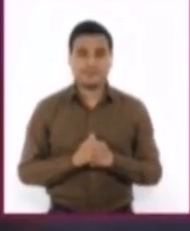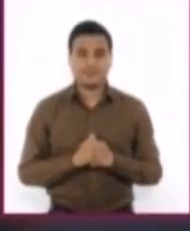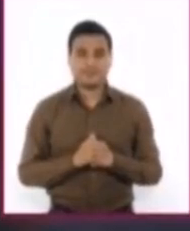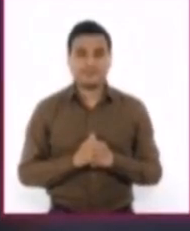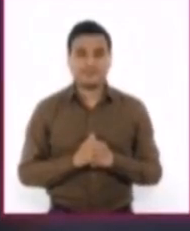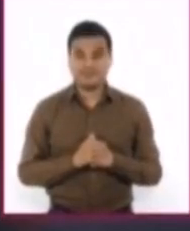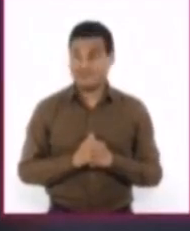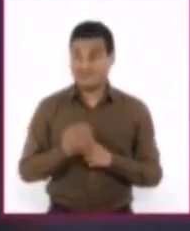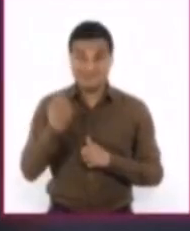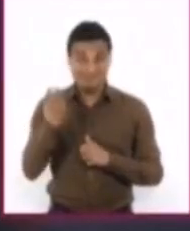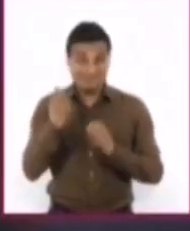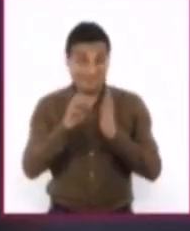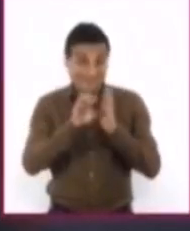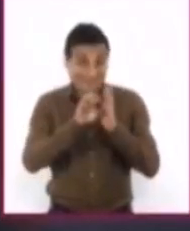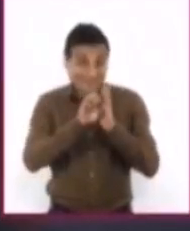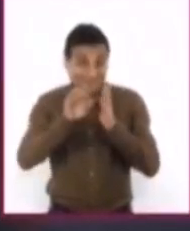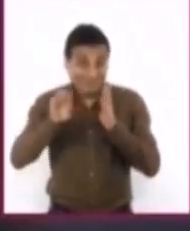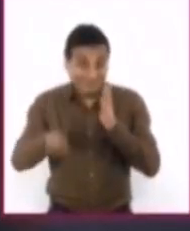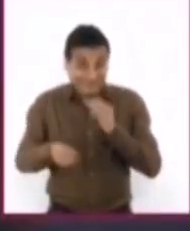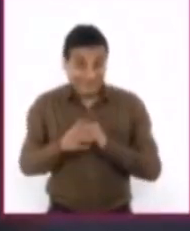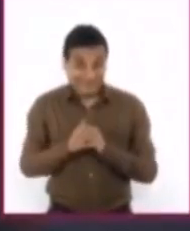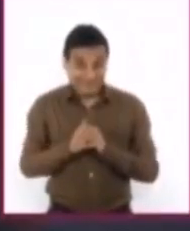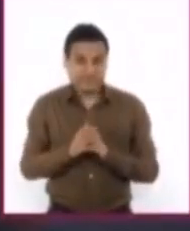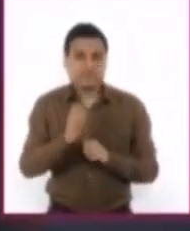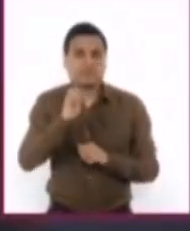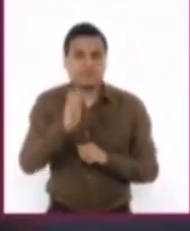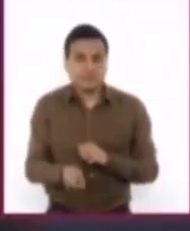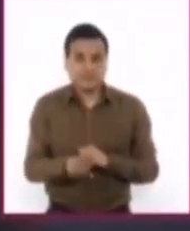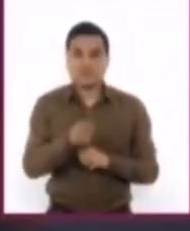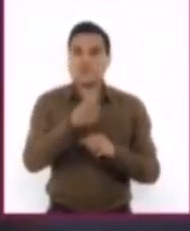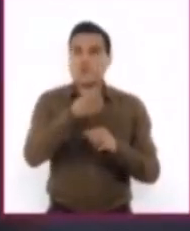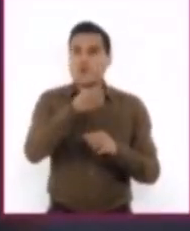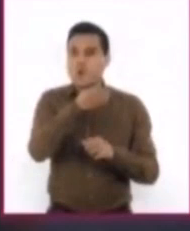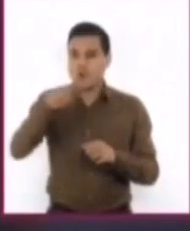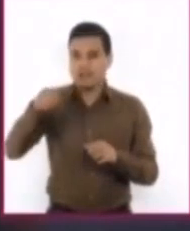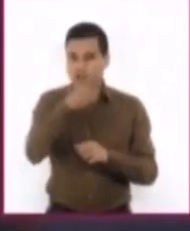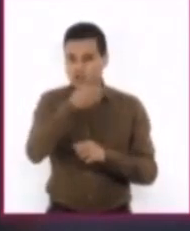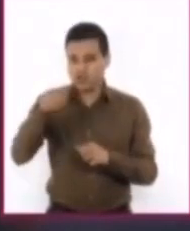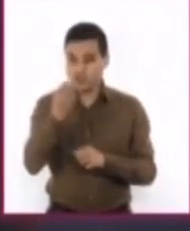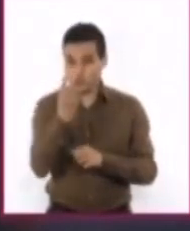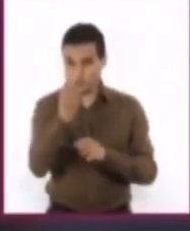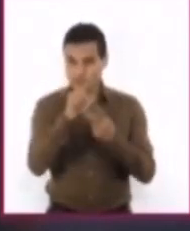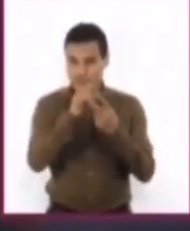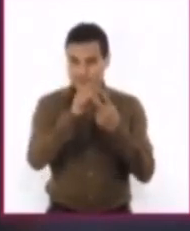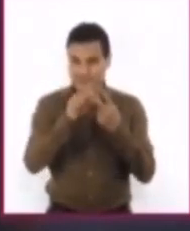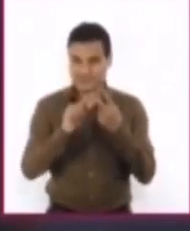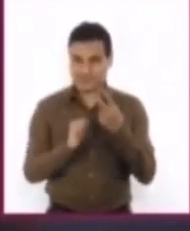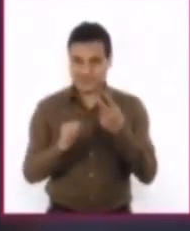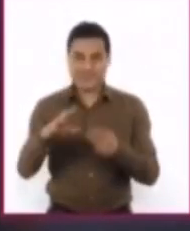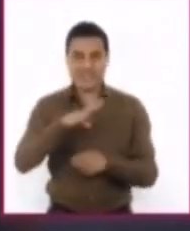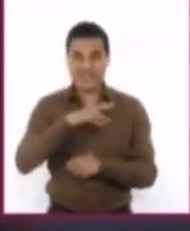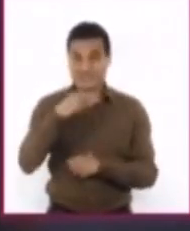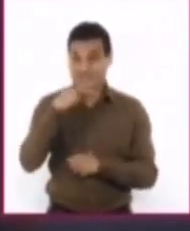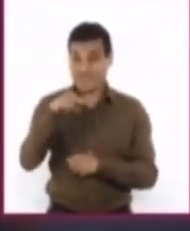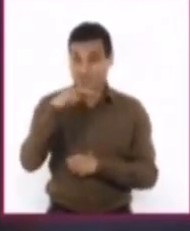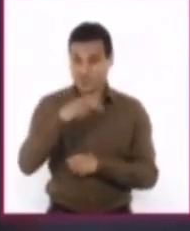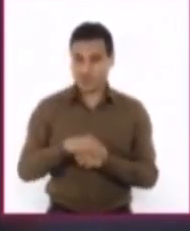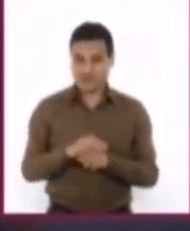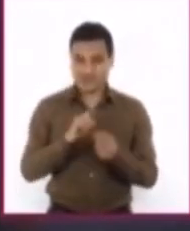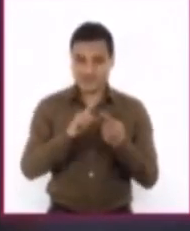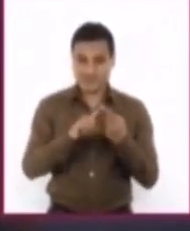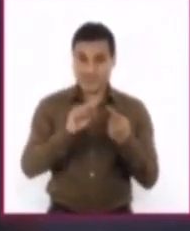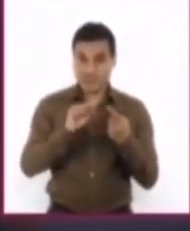Este ejemplo también es una oración compuesta porque tenemos dos verbos conjugados, son y han